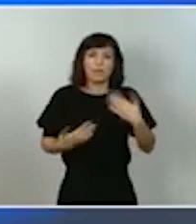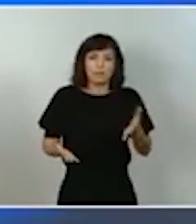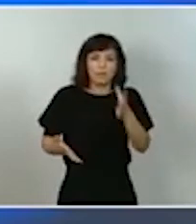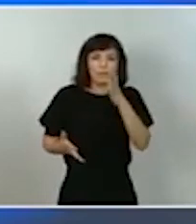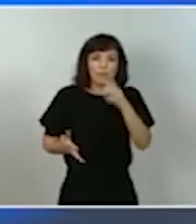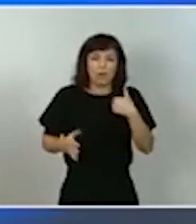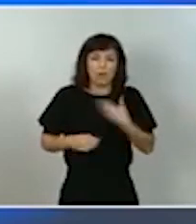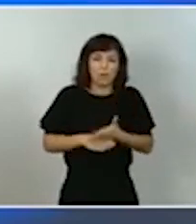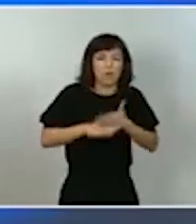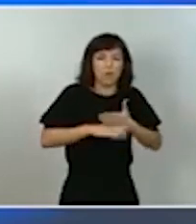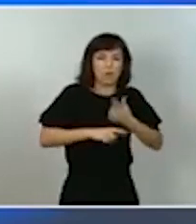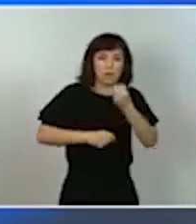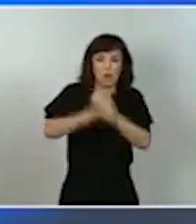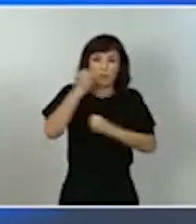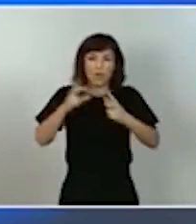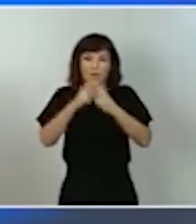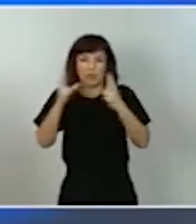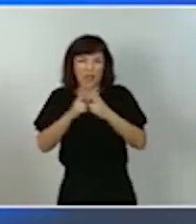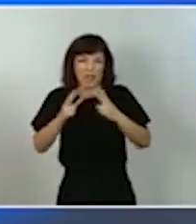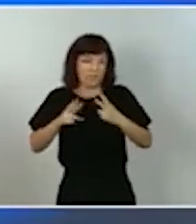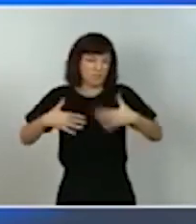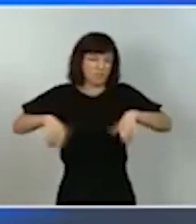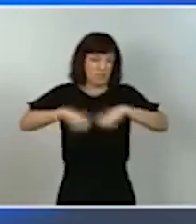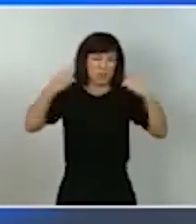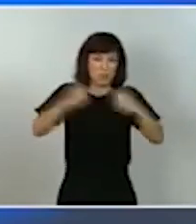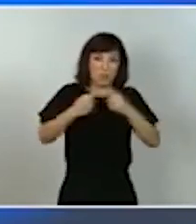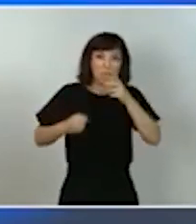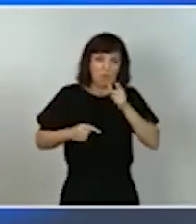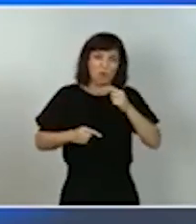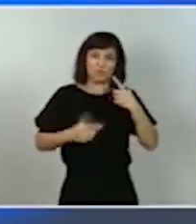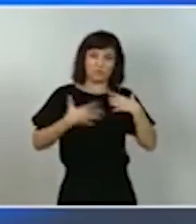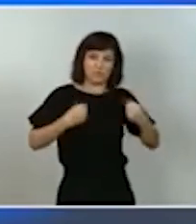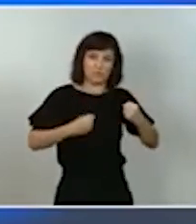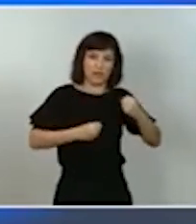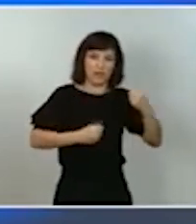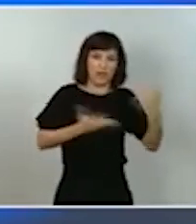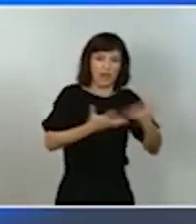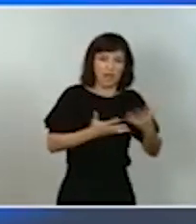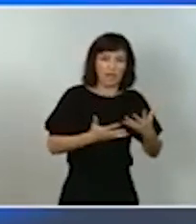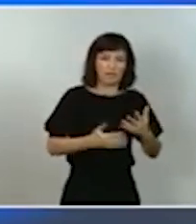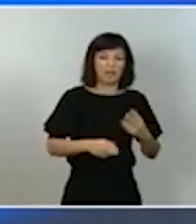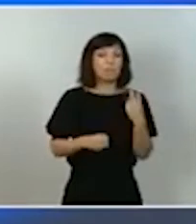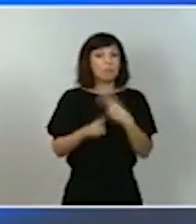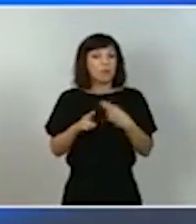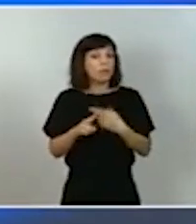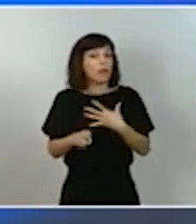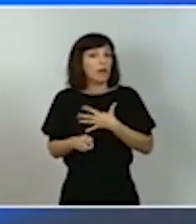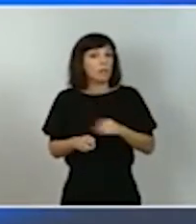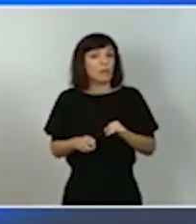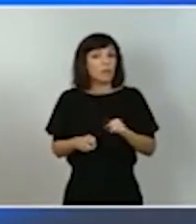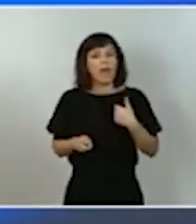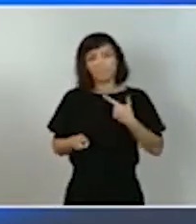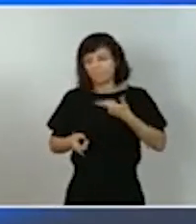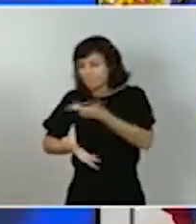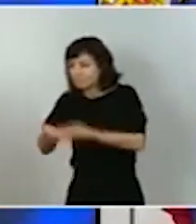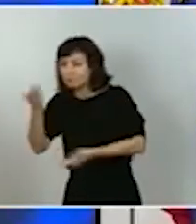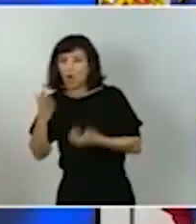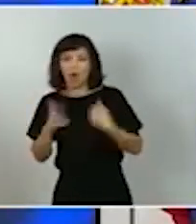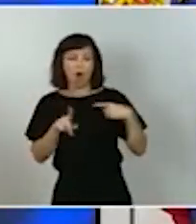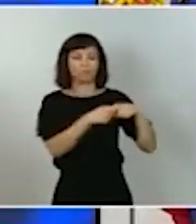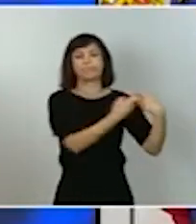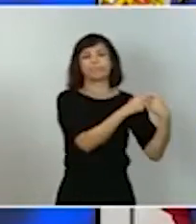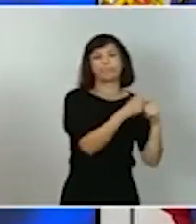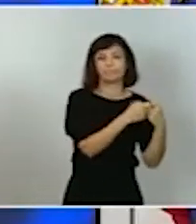emergencia sanitaria la política puede tomar el camino de la colaboración o el camino de la trifulca desde luego el gobierno de España